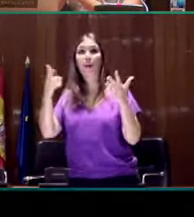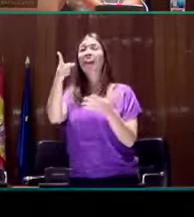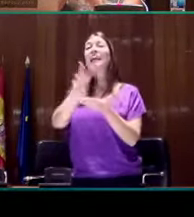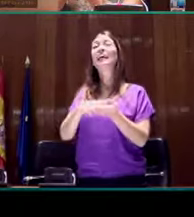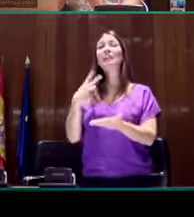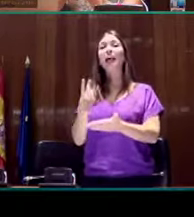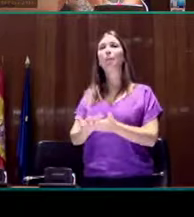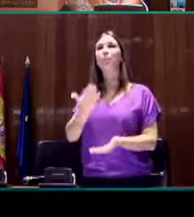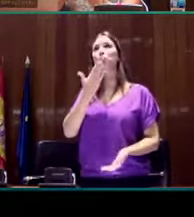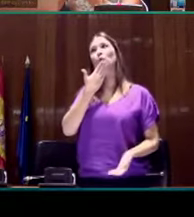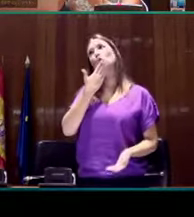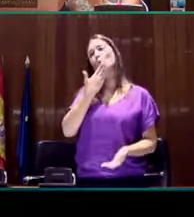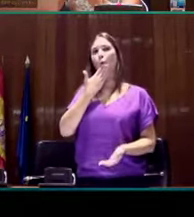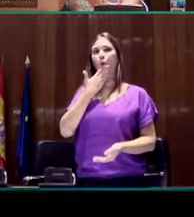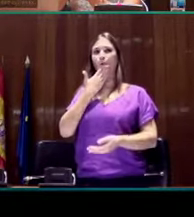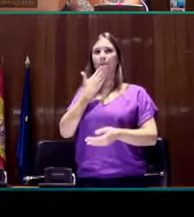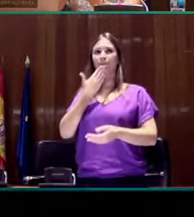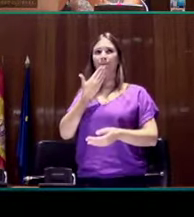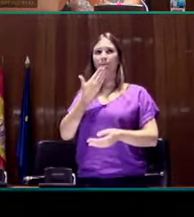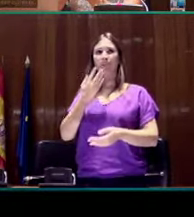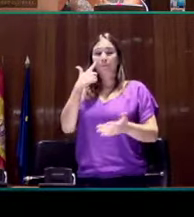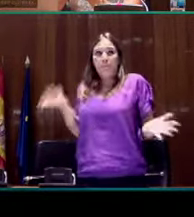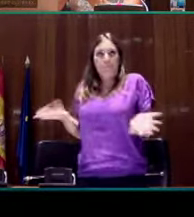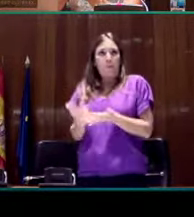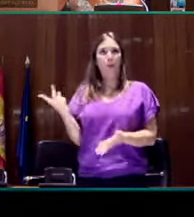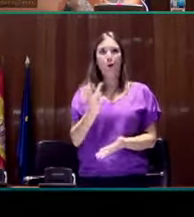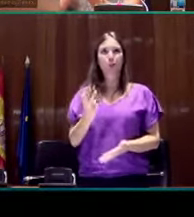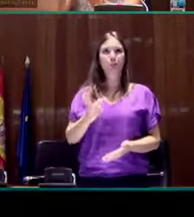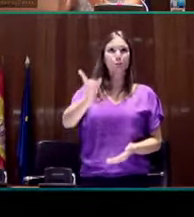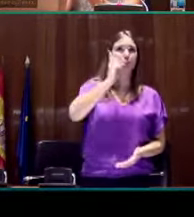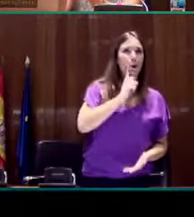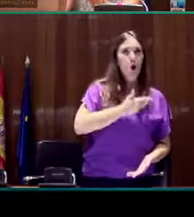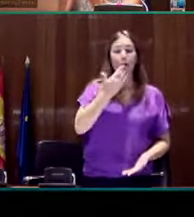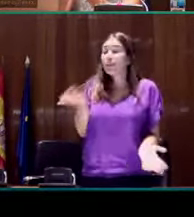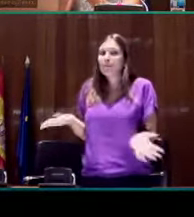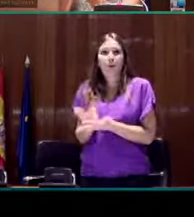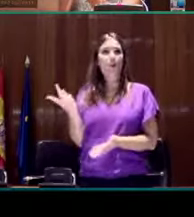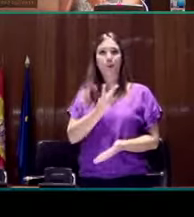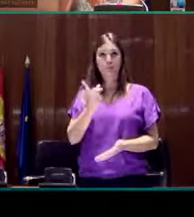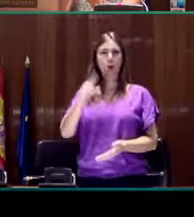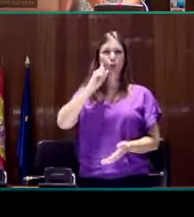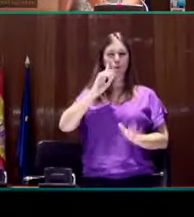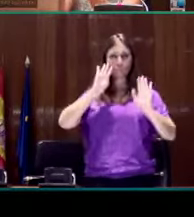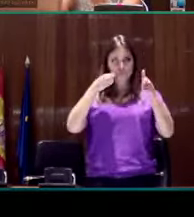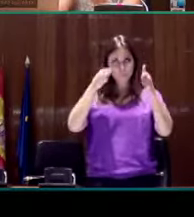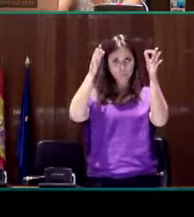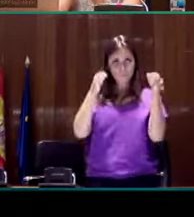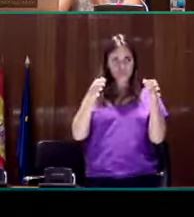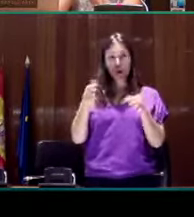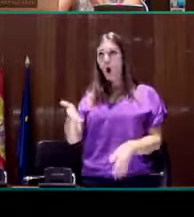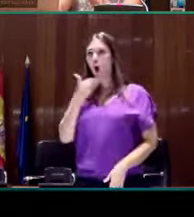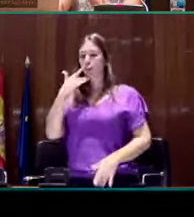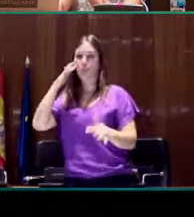intérpretes podemos hablar que tienen una mirada casi híbrida, porque ni concentran tanto la atención como los sordos, ni la